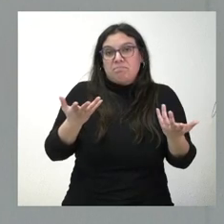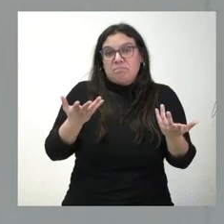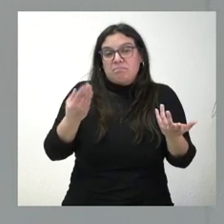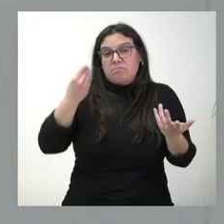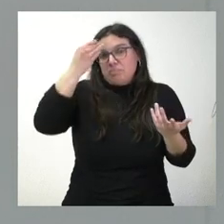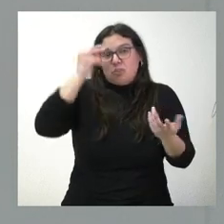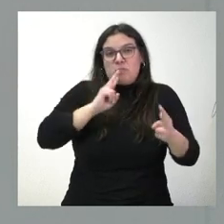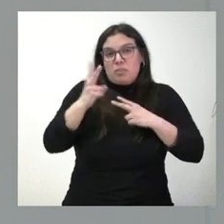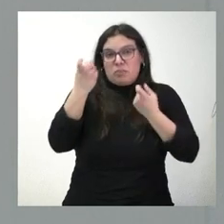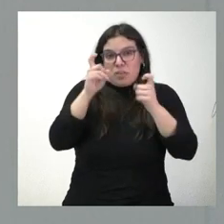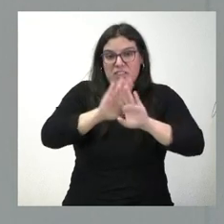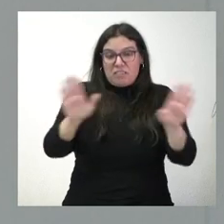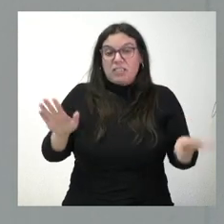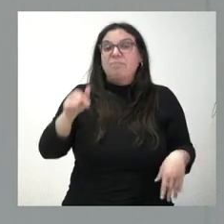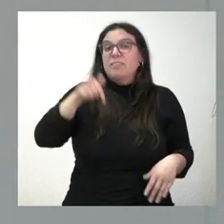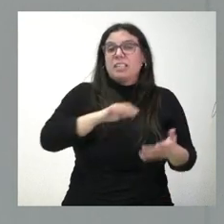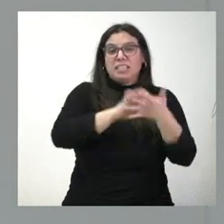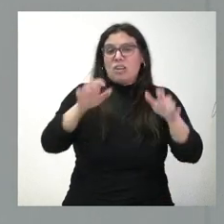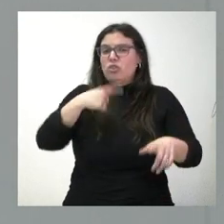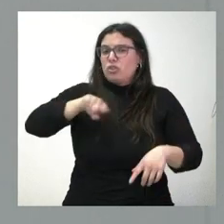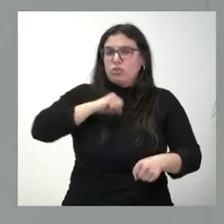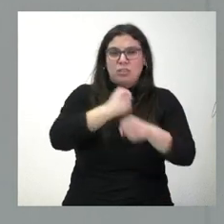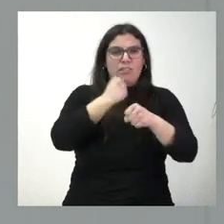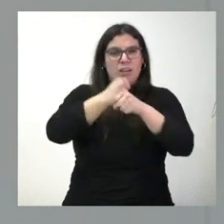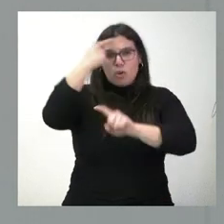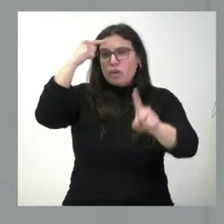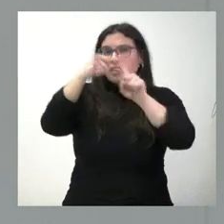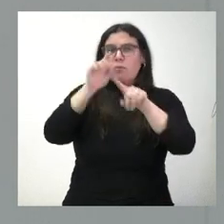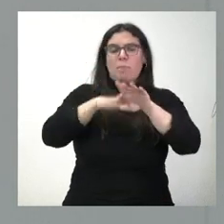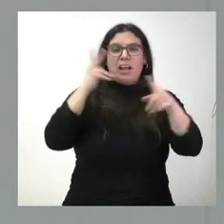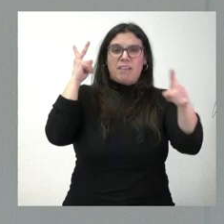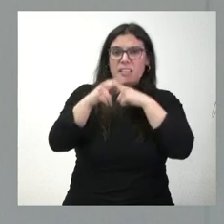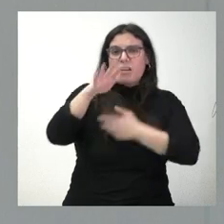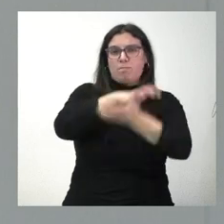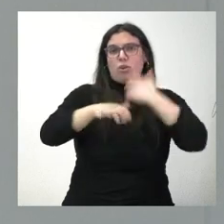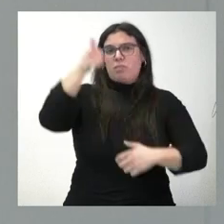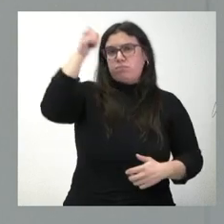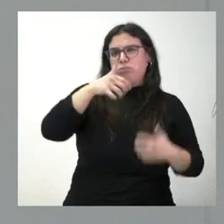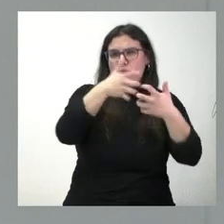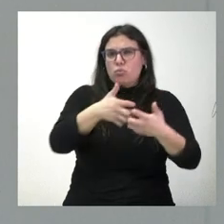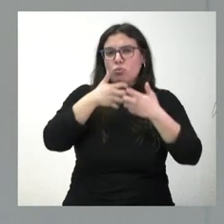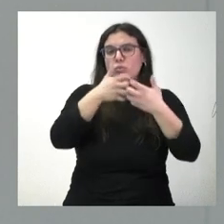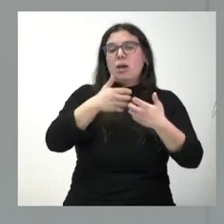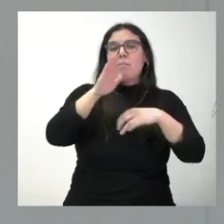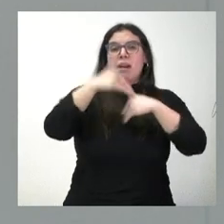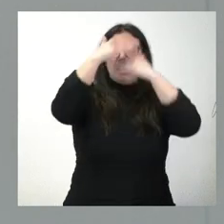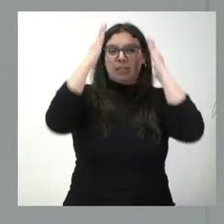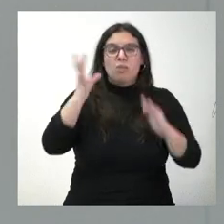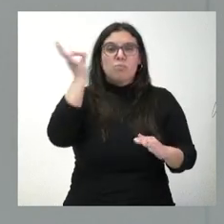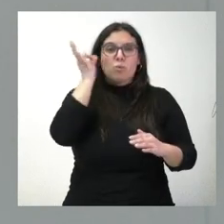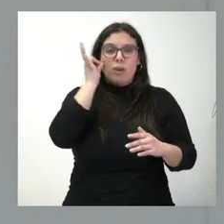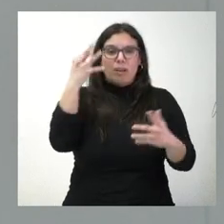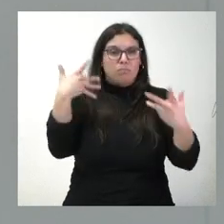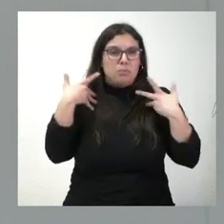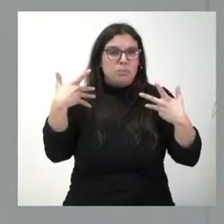respondida en Castilla y León trabajamos claramente para la lucha contra la violencia de género trabajamos en atención hacia las mujeres que han